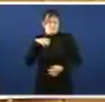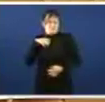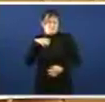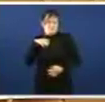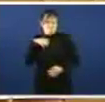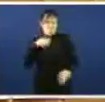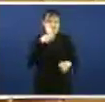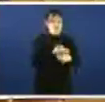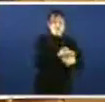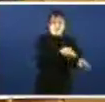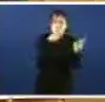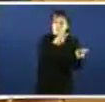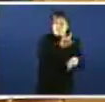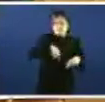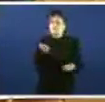cadea